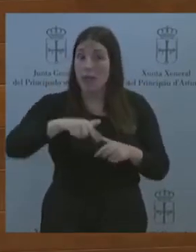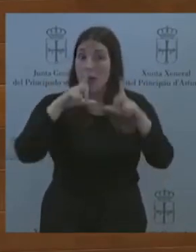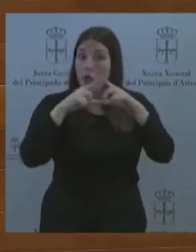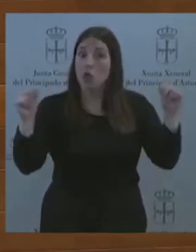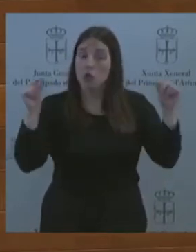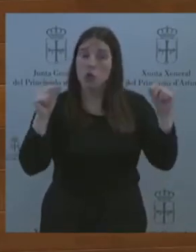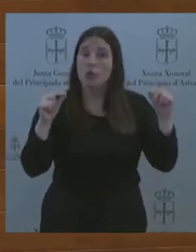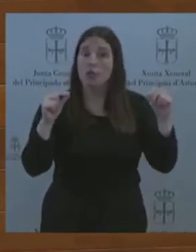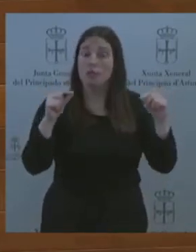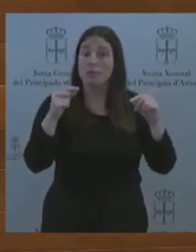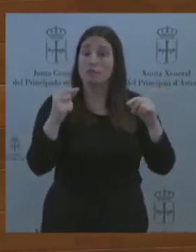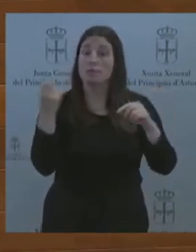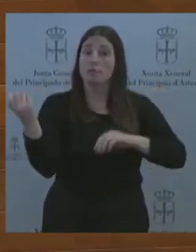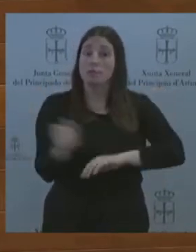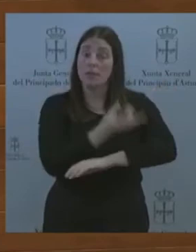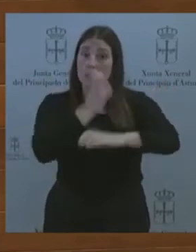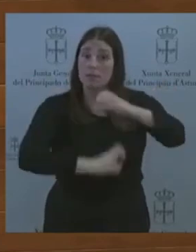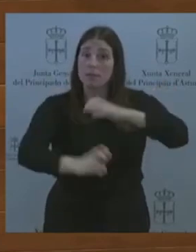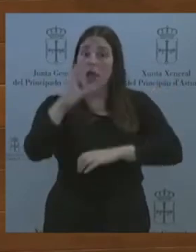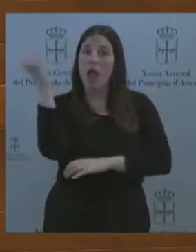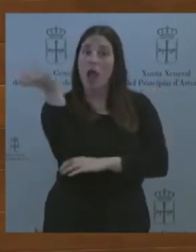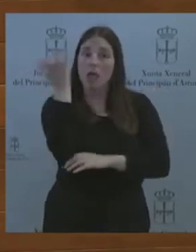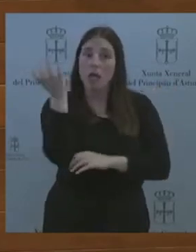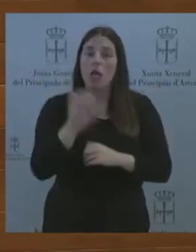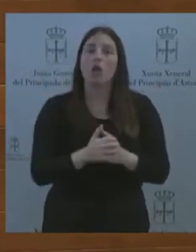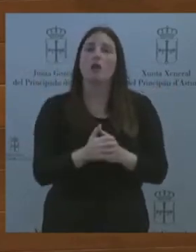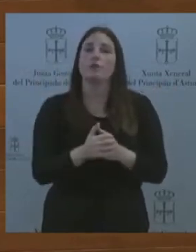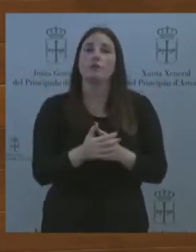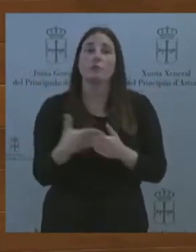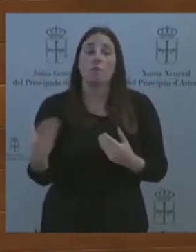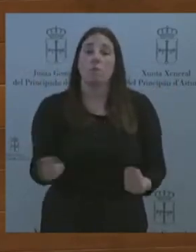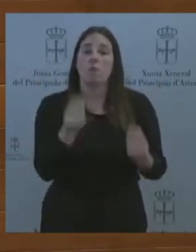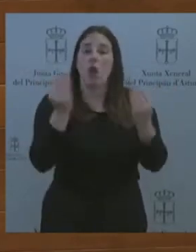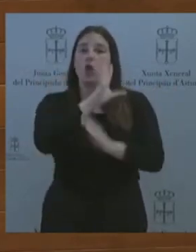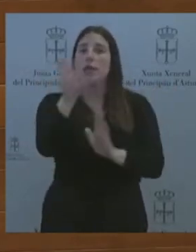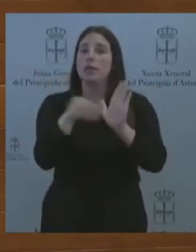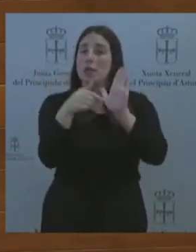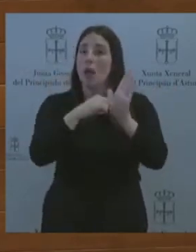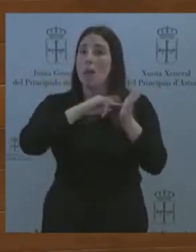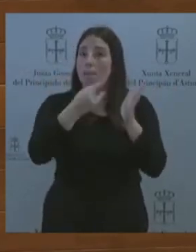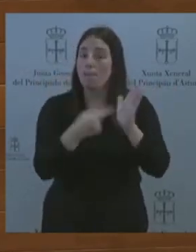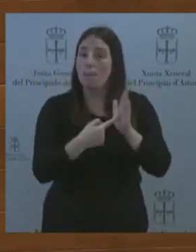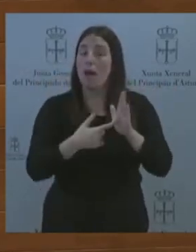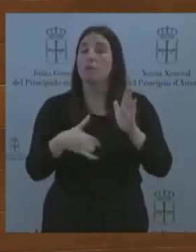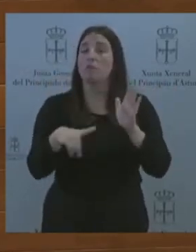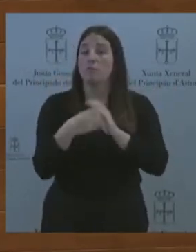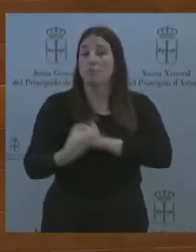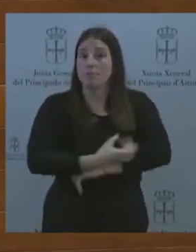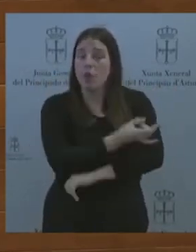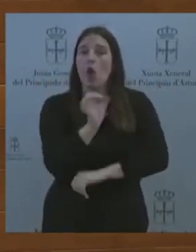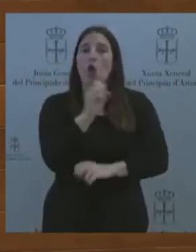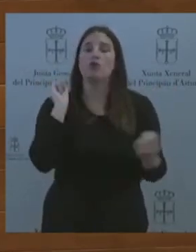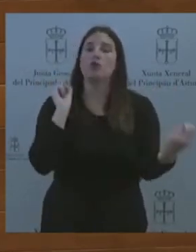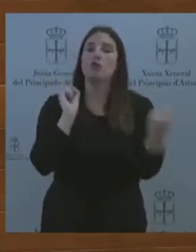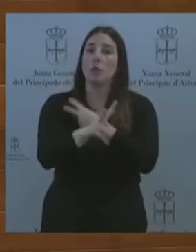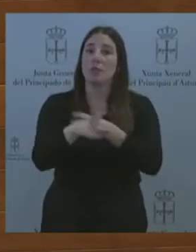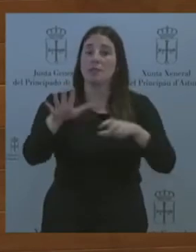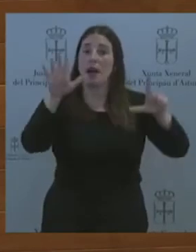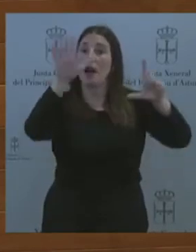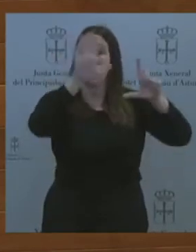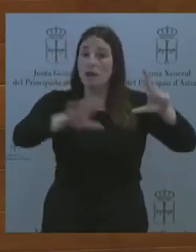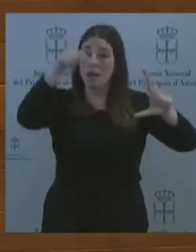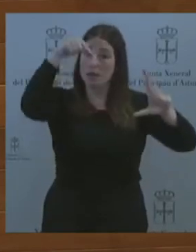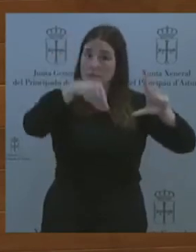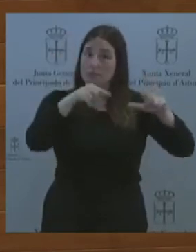mejoras previstas en el plan de cercanías o la prometida autopista del suroccidente son canciones que ya nos vienen